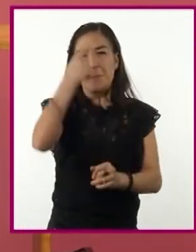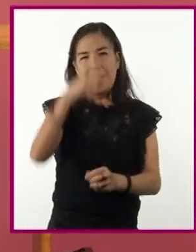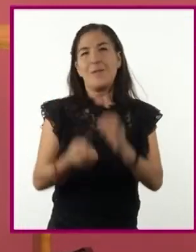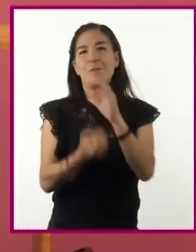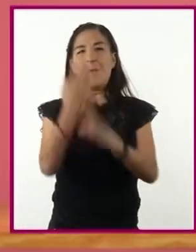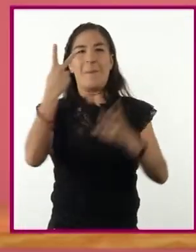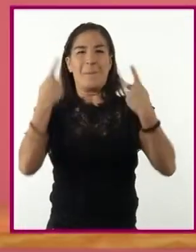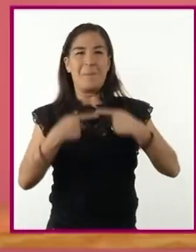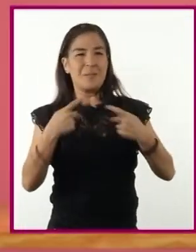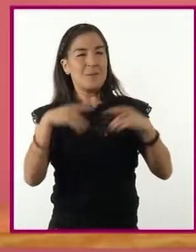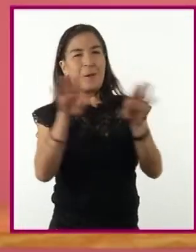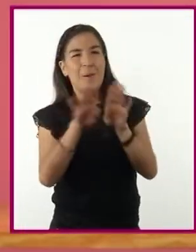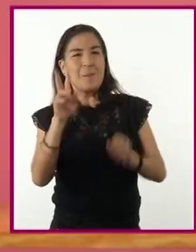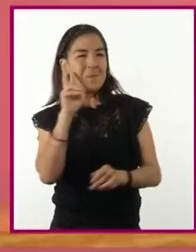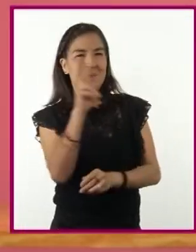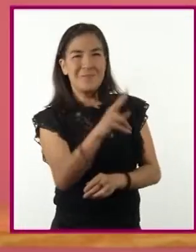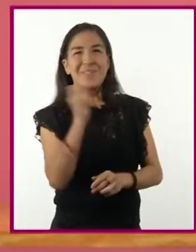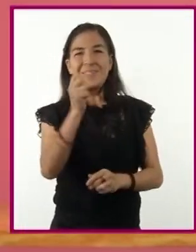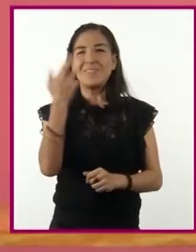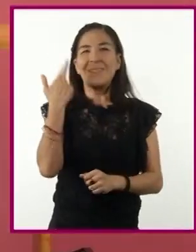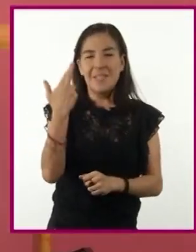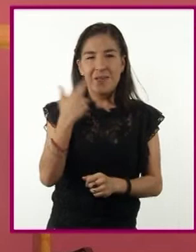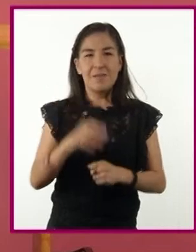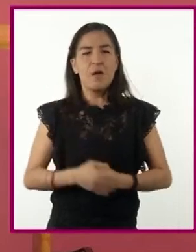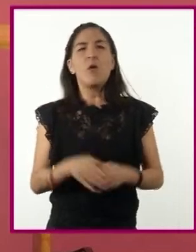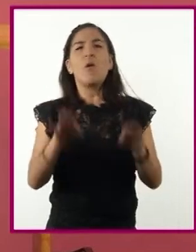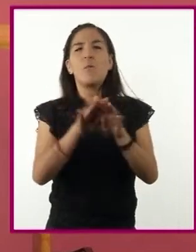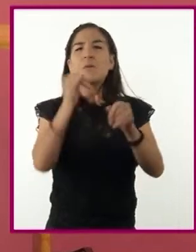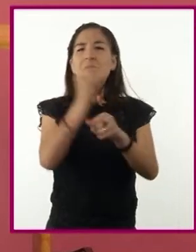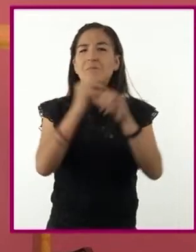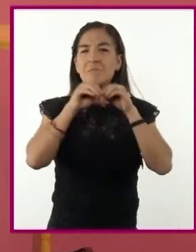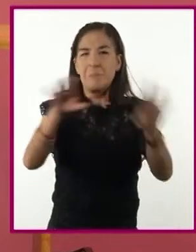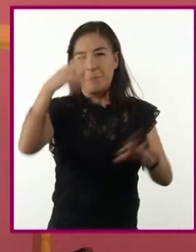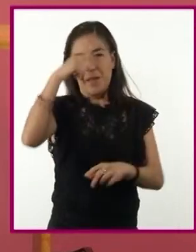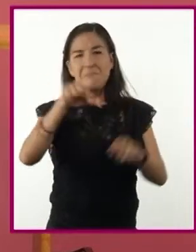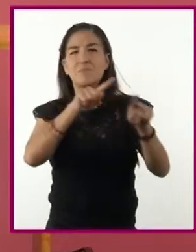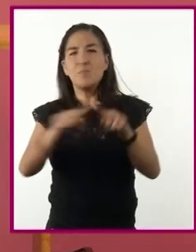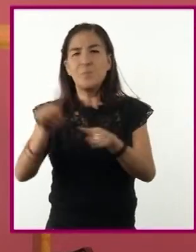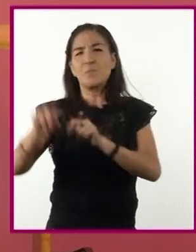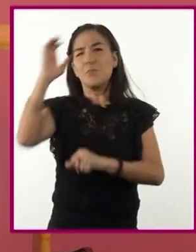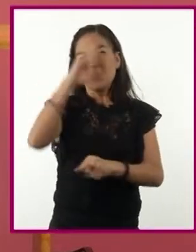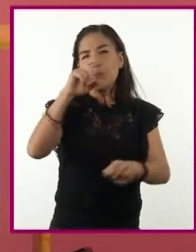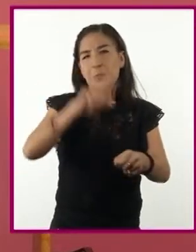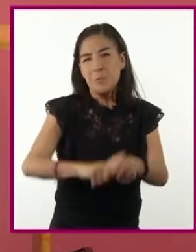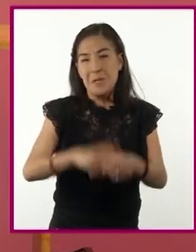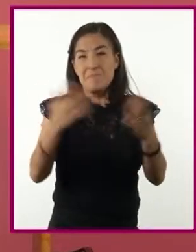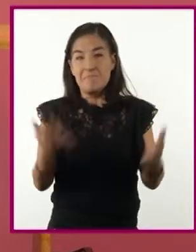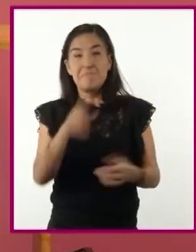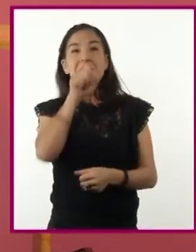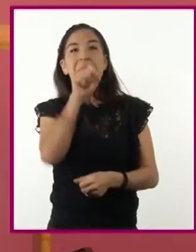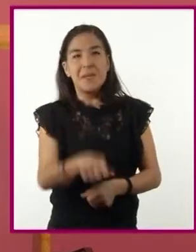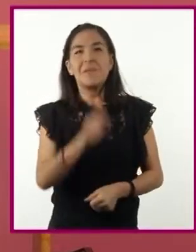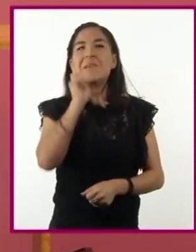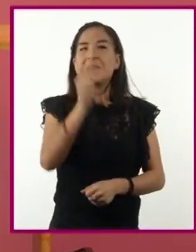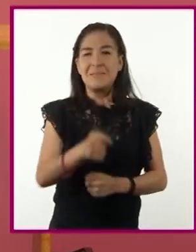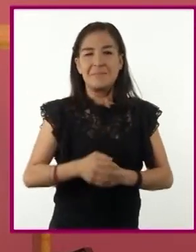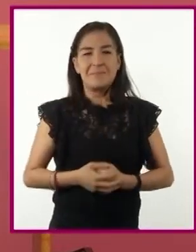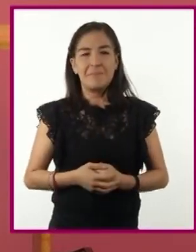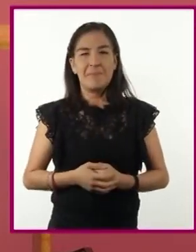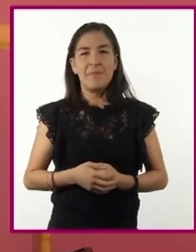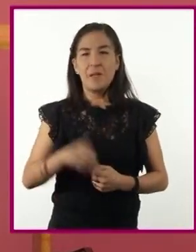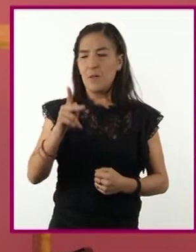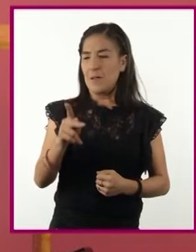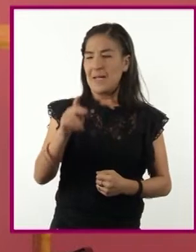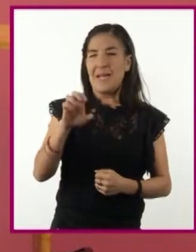públicos. También ha contribuido a la difusión de la diversidad cultural. Y qué decir de los ya difundidos spots